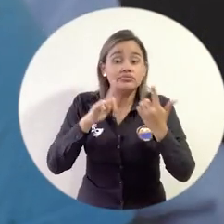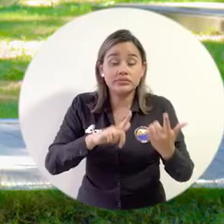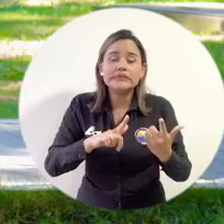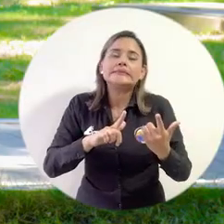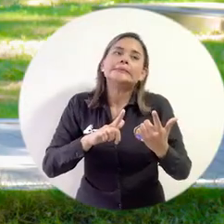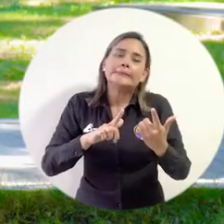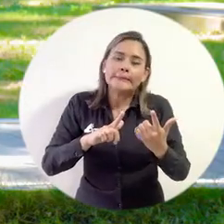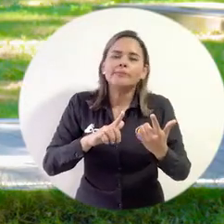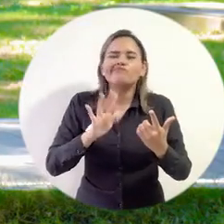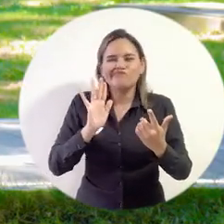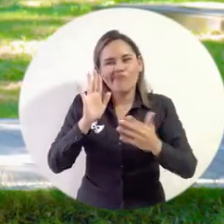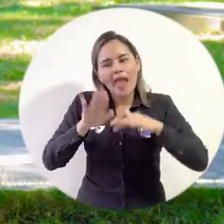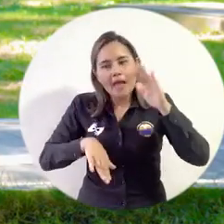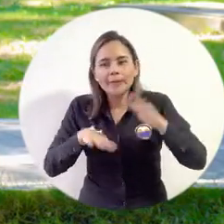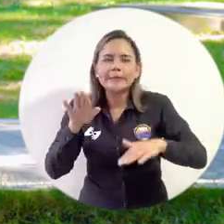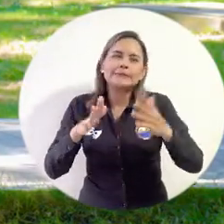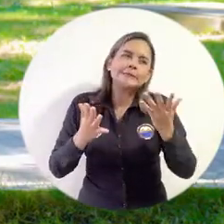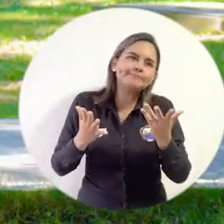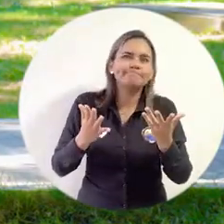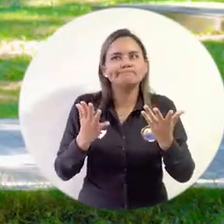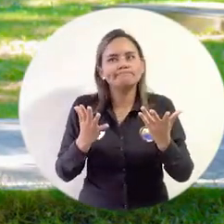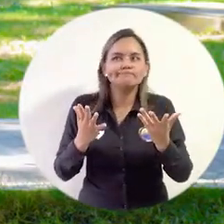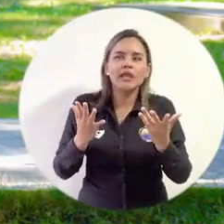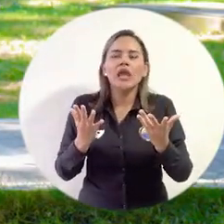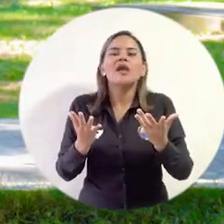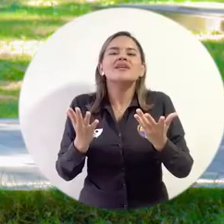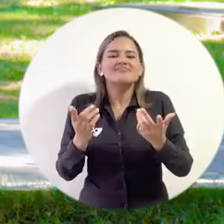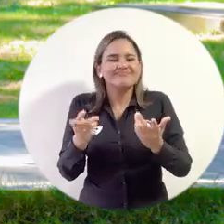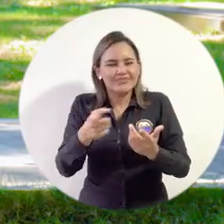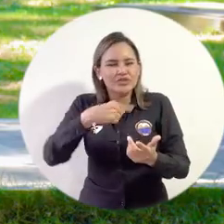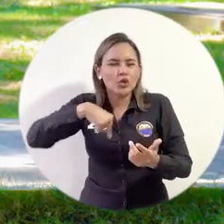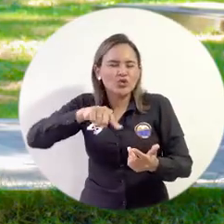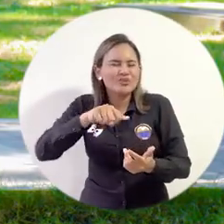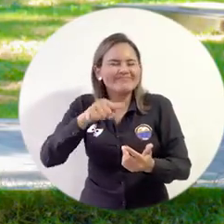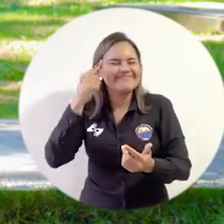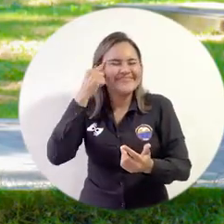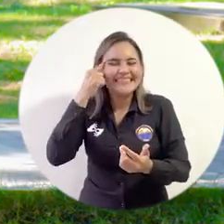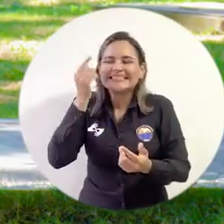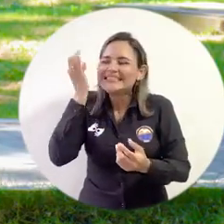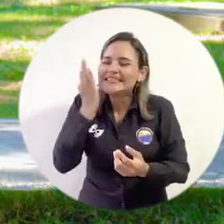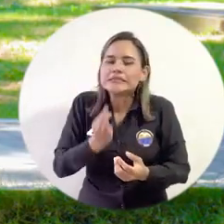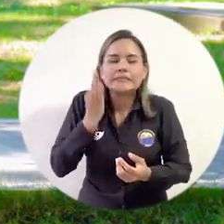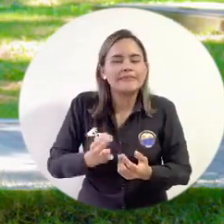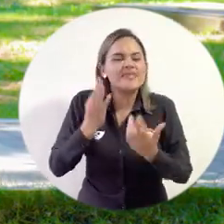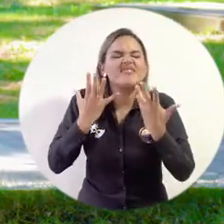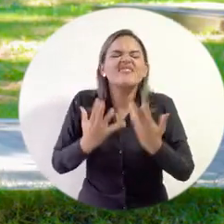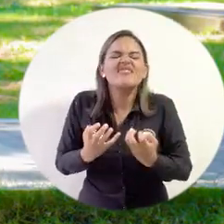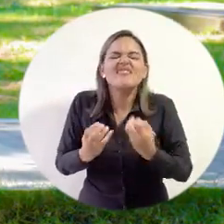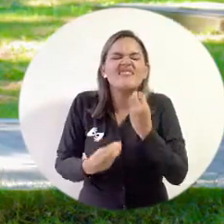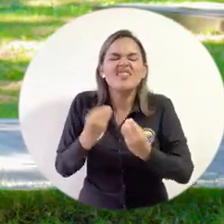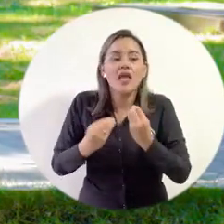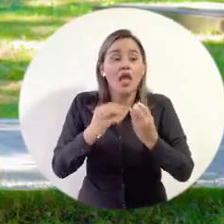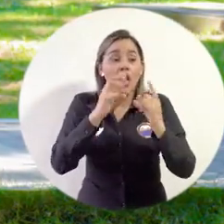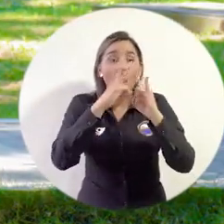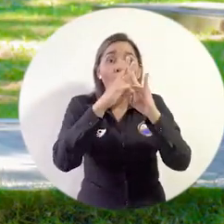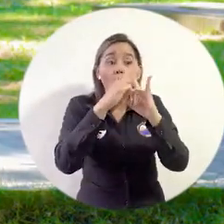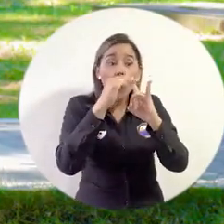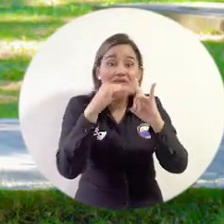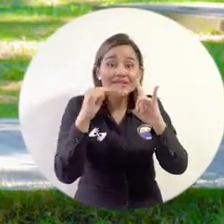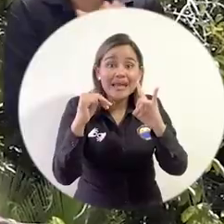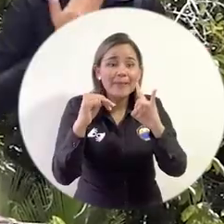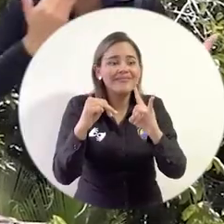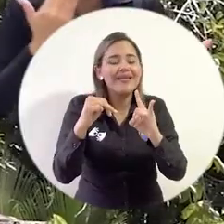momentos donde nuestra intención siempre ha sido llevar la universidad hacia nuestros